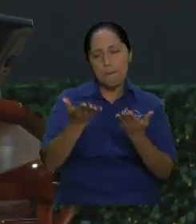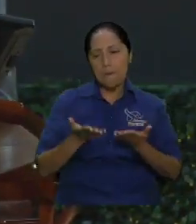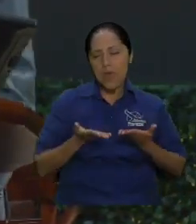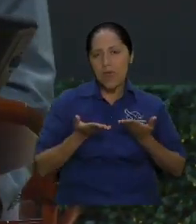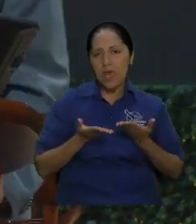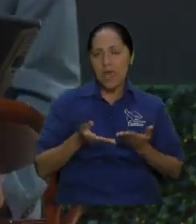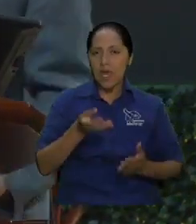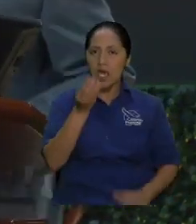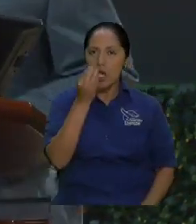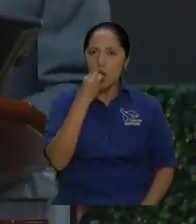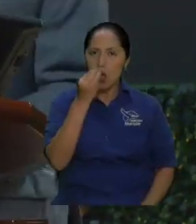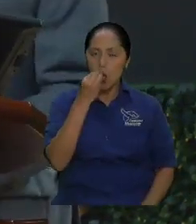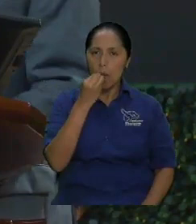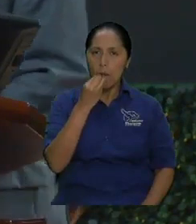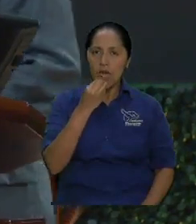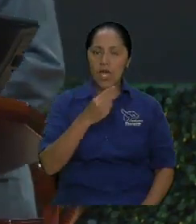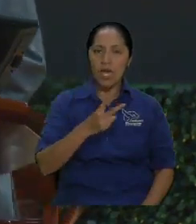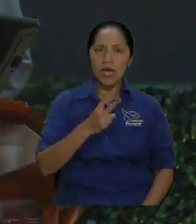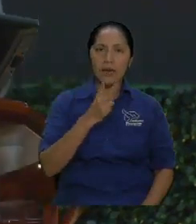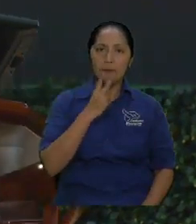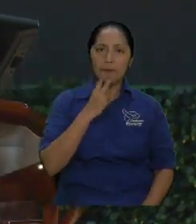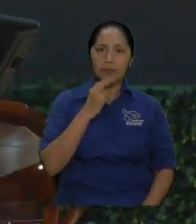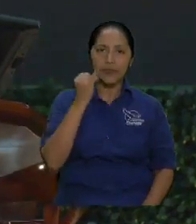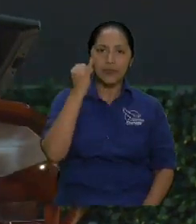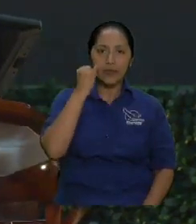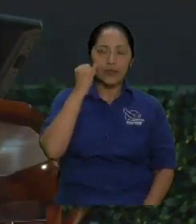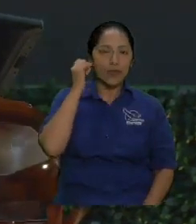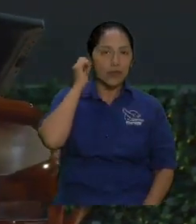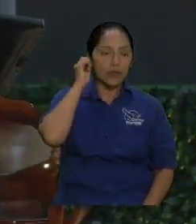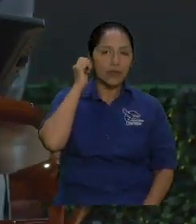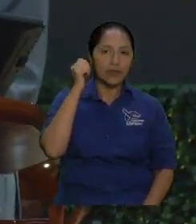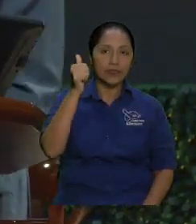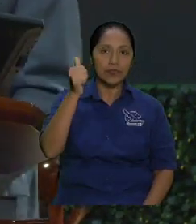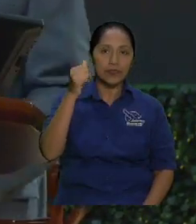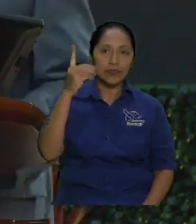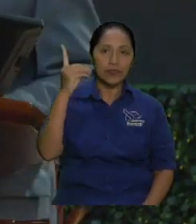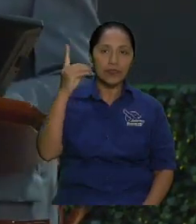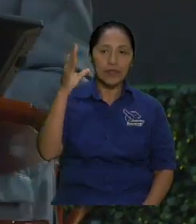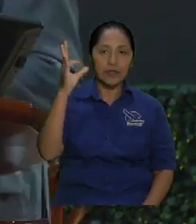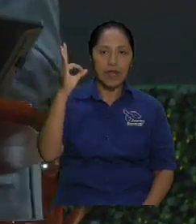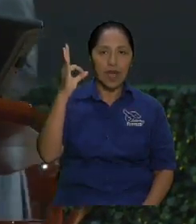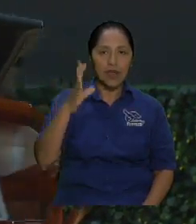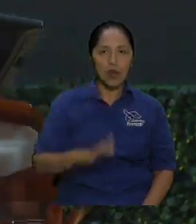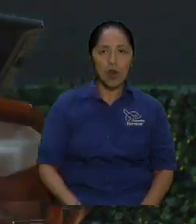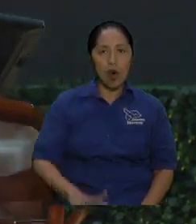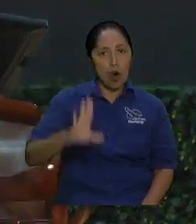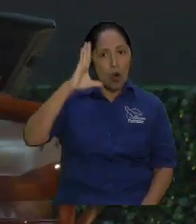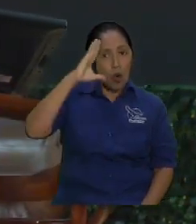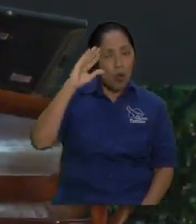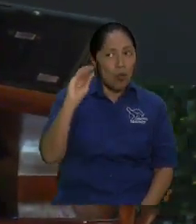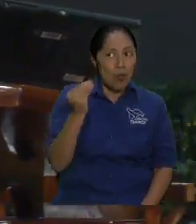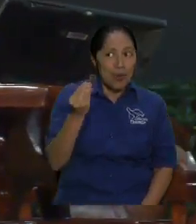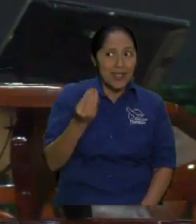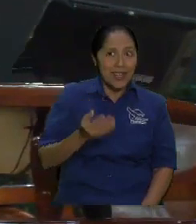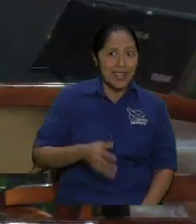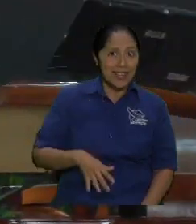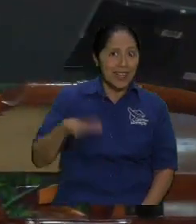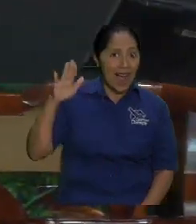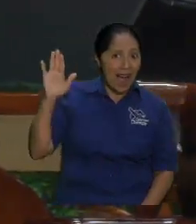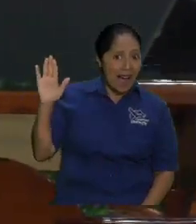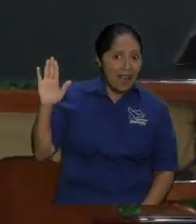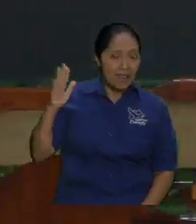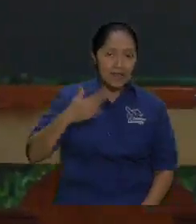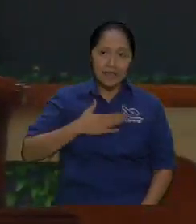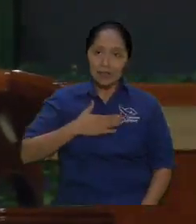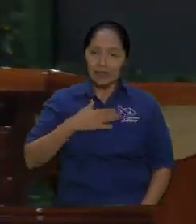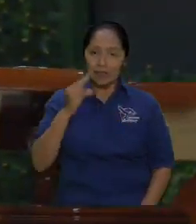hermano, que era espantoso. La única forma de que me pudiera comer eso es con bastante chile. Yo creo que por eso los mexicanos comen chile, ¿verdad? Pero bueno, eso